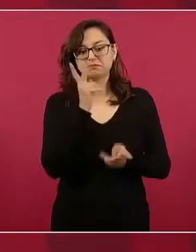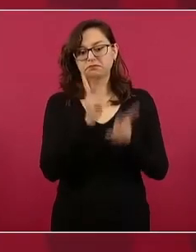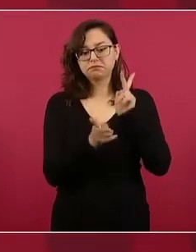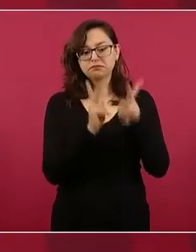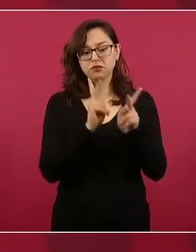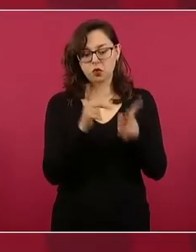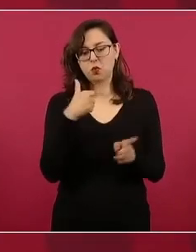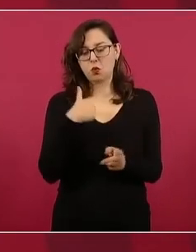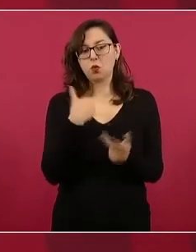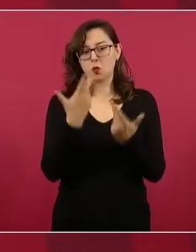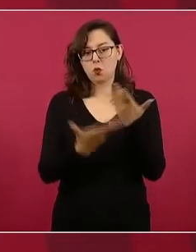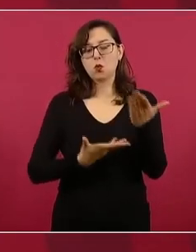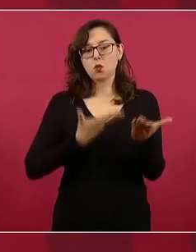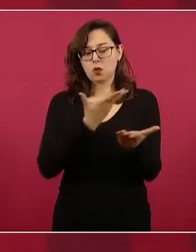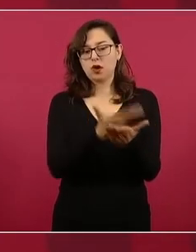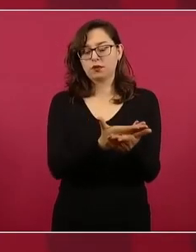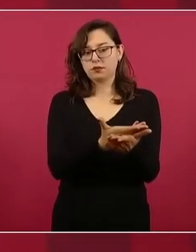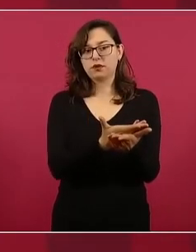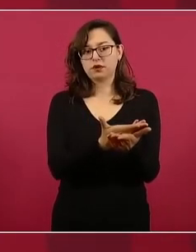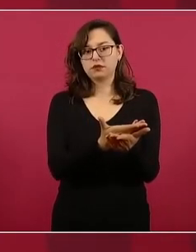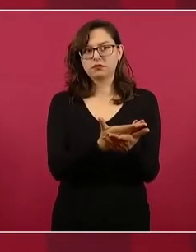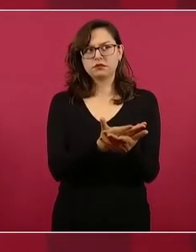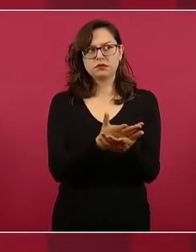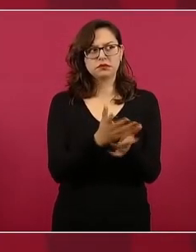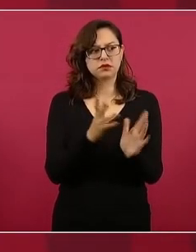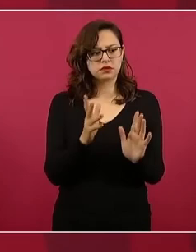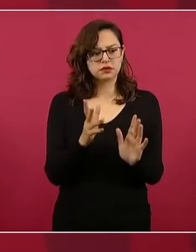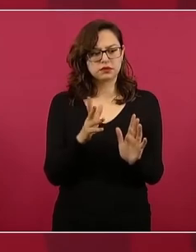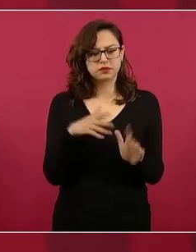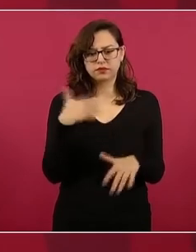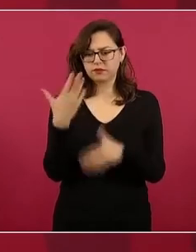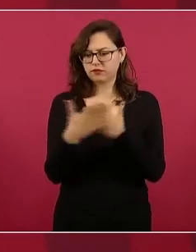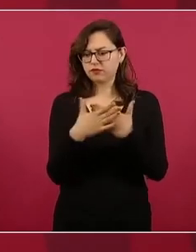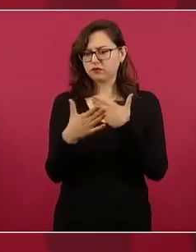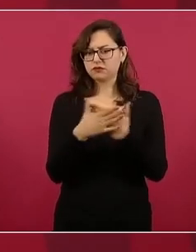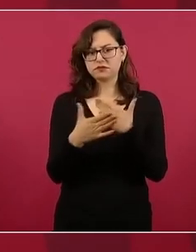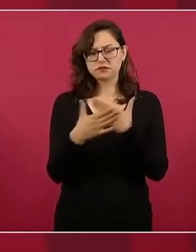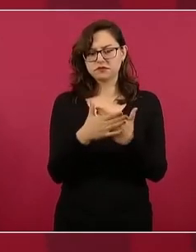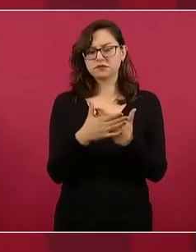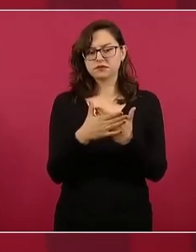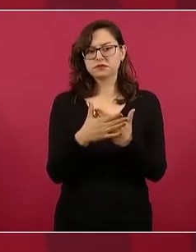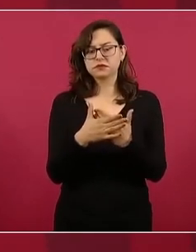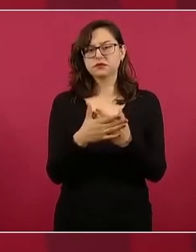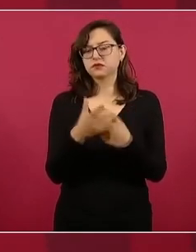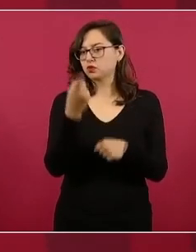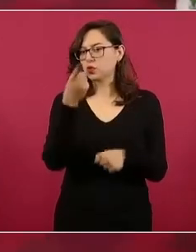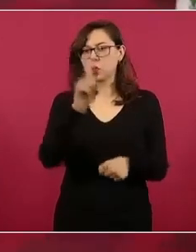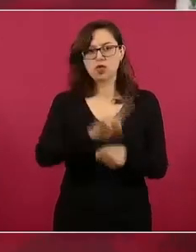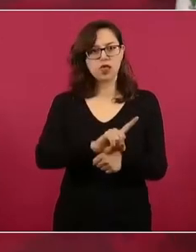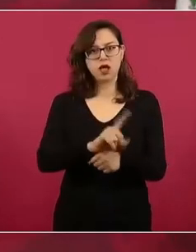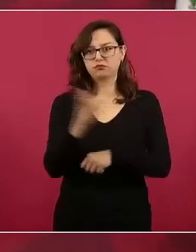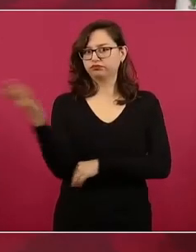yo creo que va a ser un día completo de distintos temas,